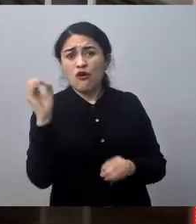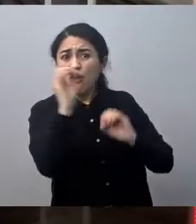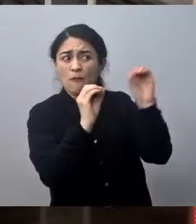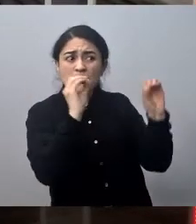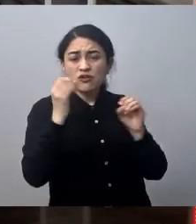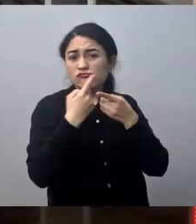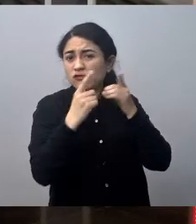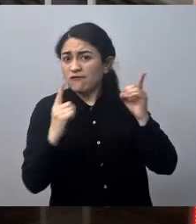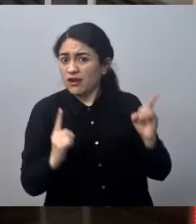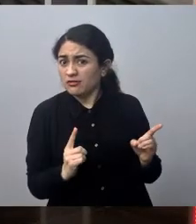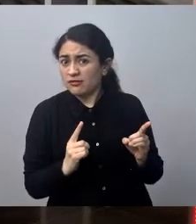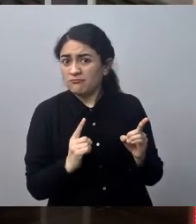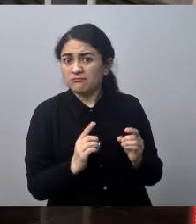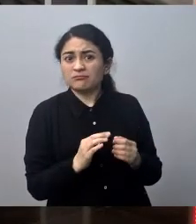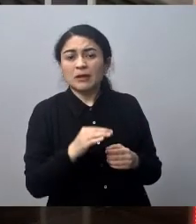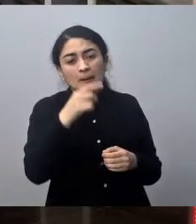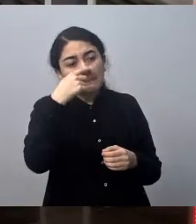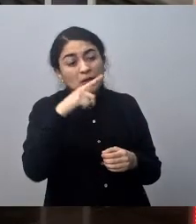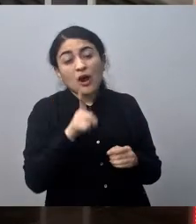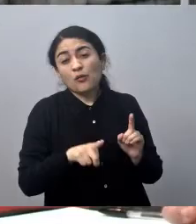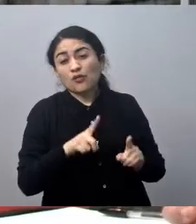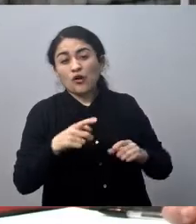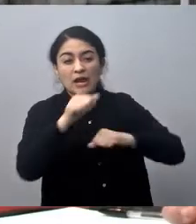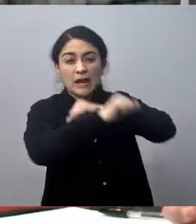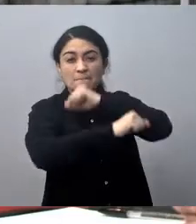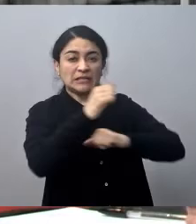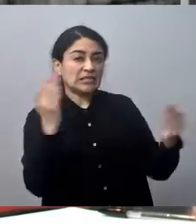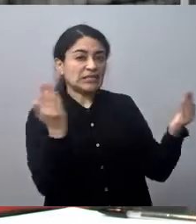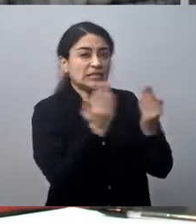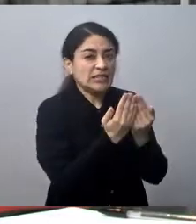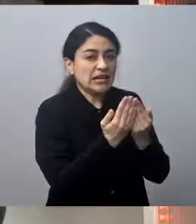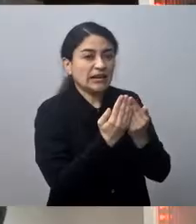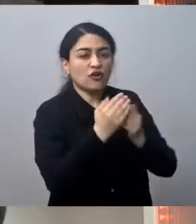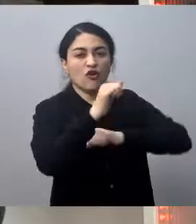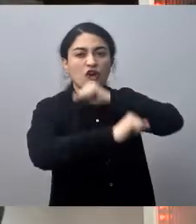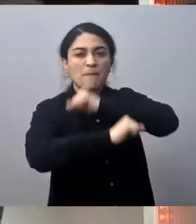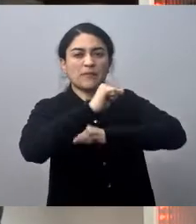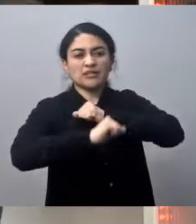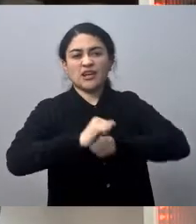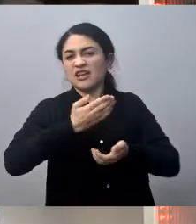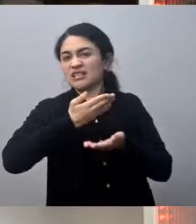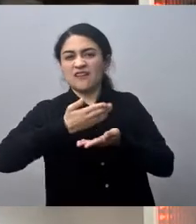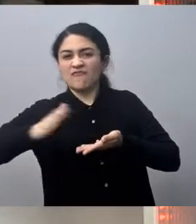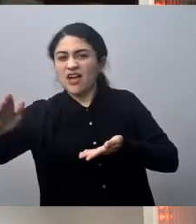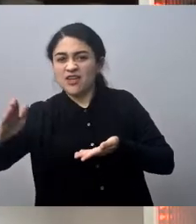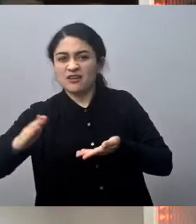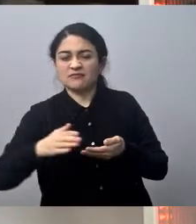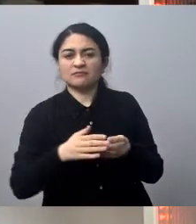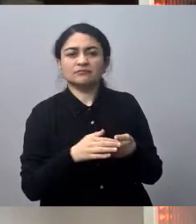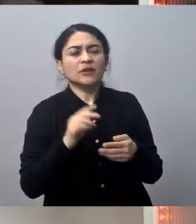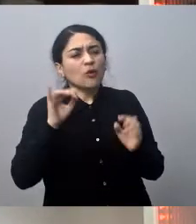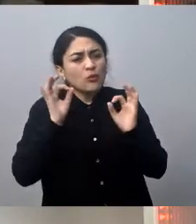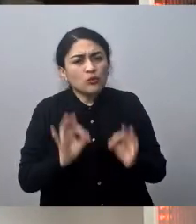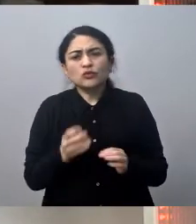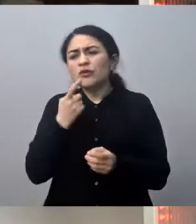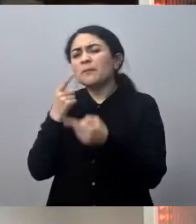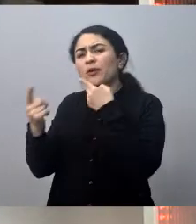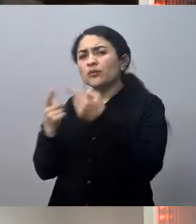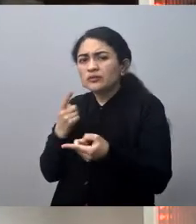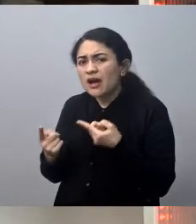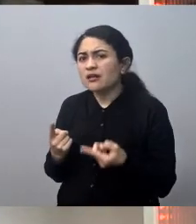tener su opinión, de que las empresas cierren, que se vayan. Eso quería preguntarle, perdón, alcalde, porque, claro, una de las